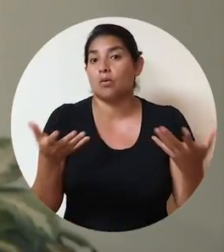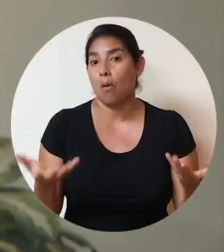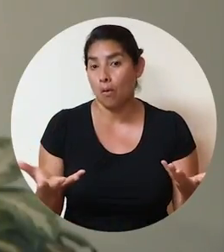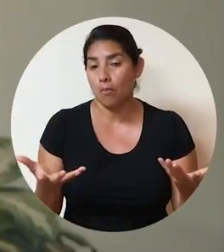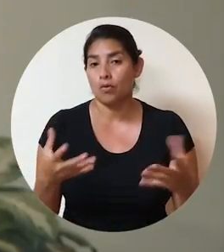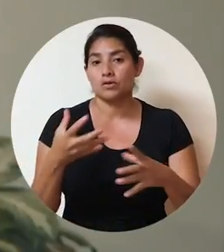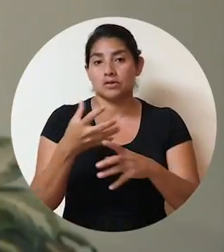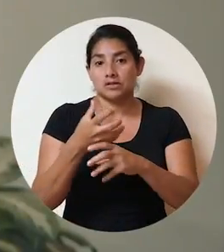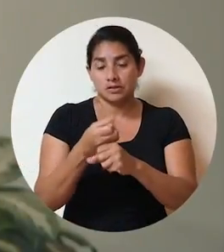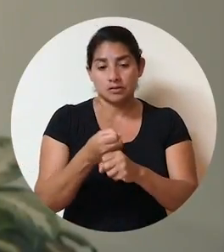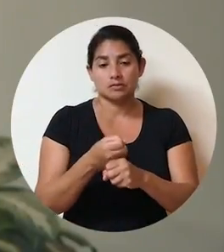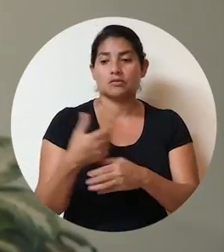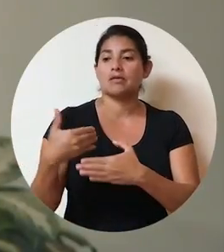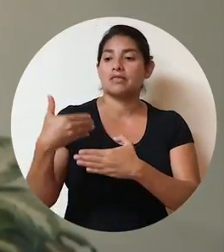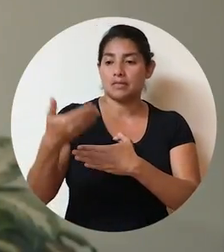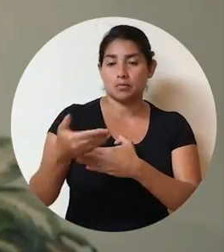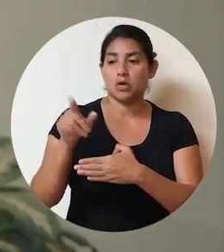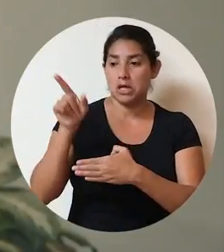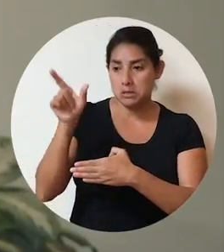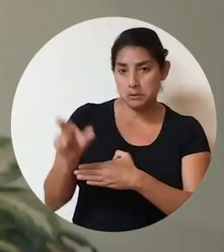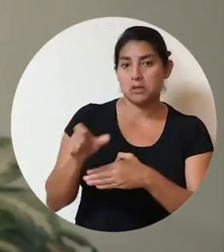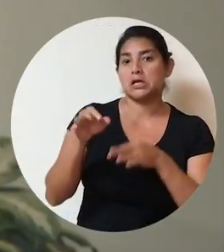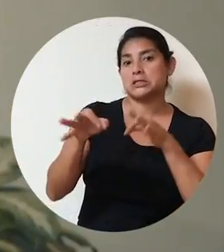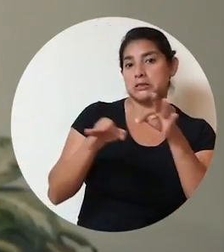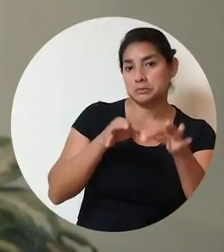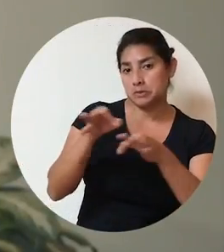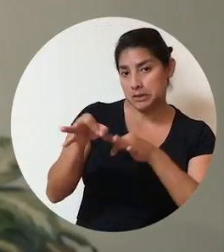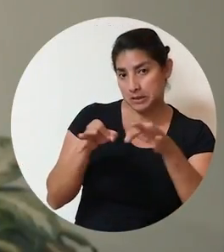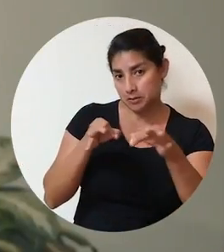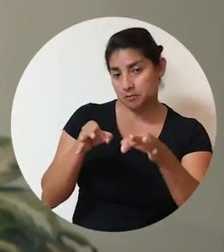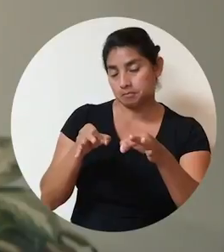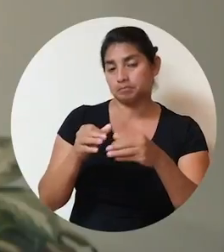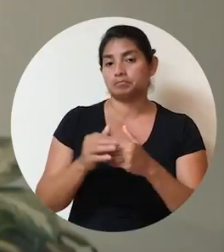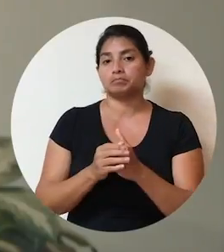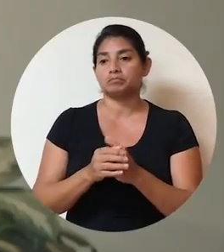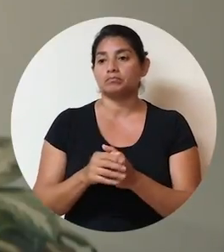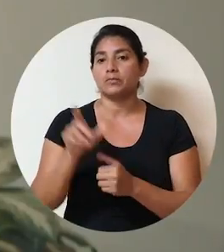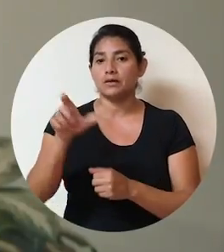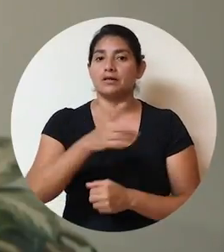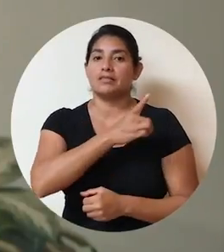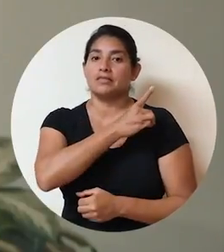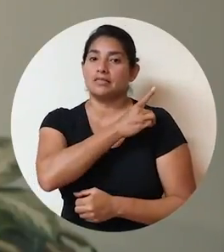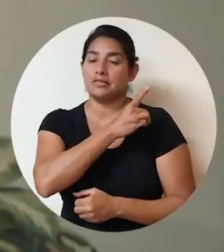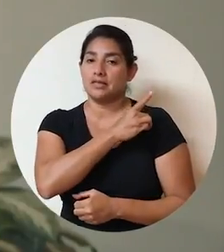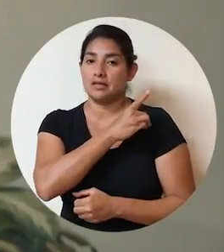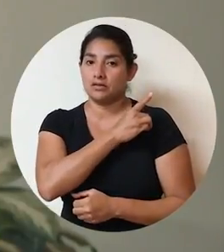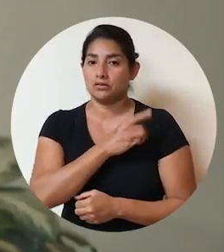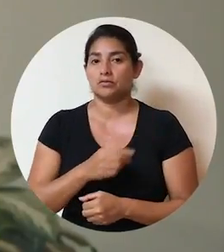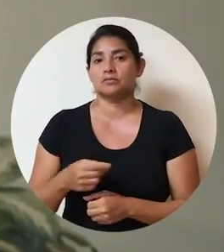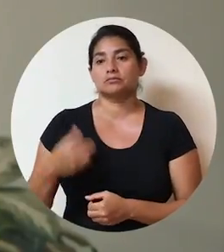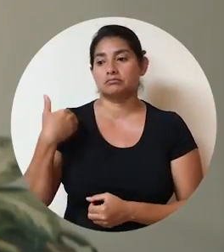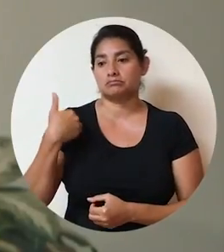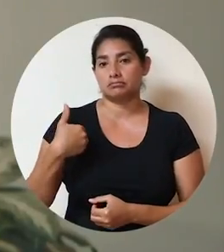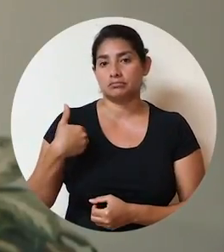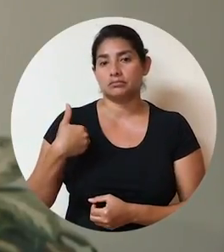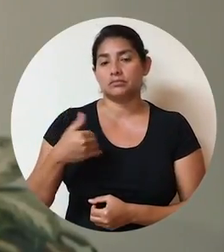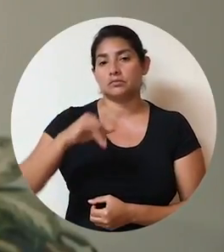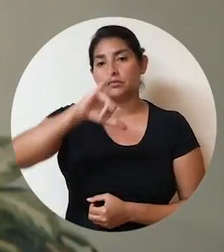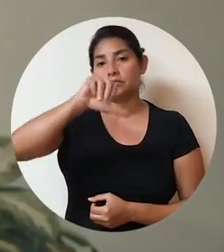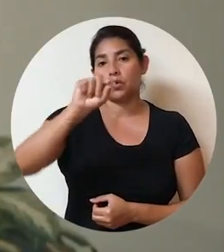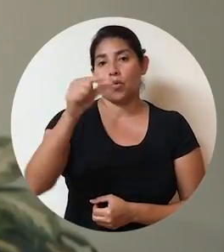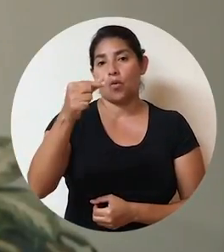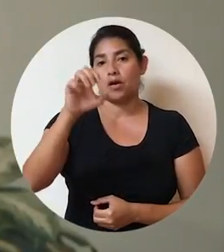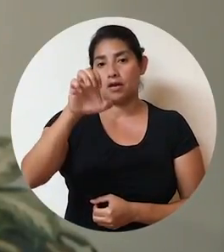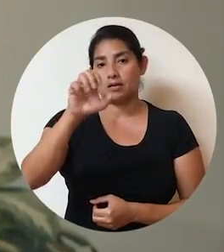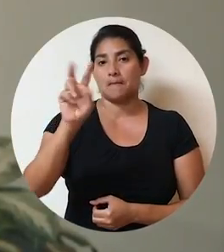tal y como las explicará a continuación su director, el señor